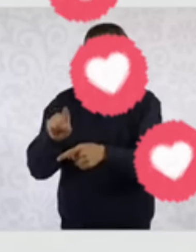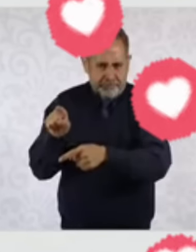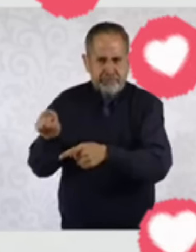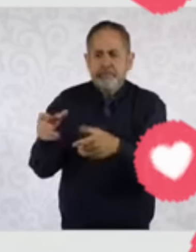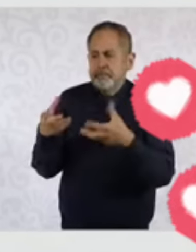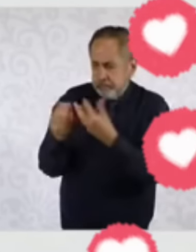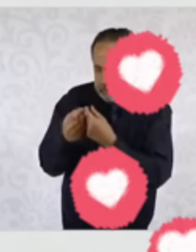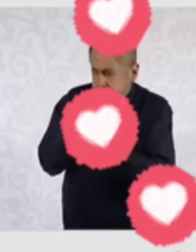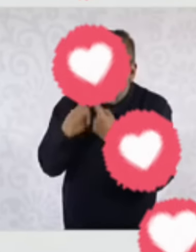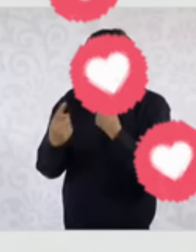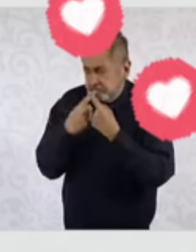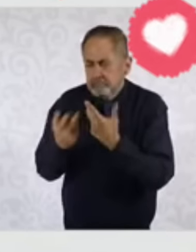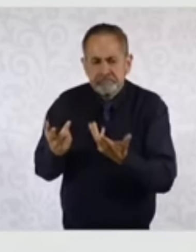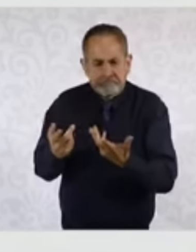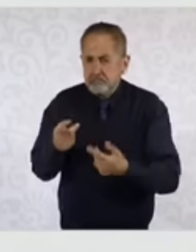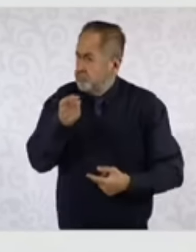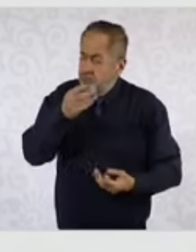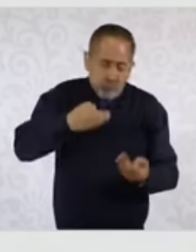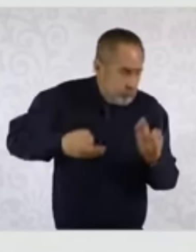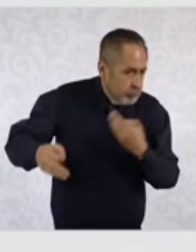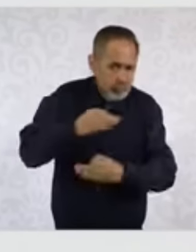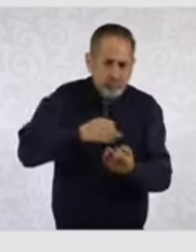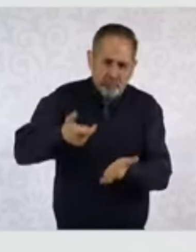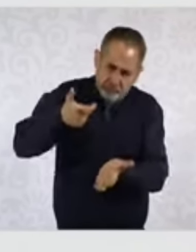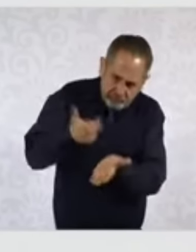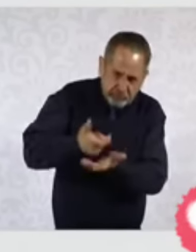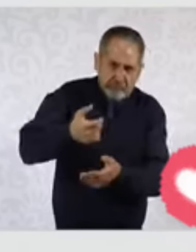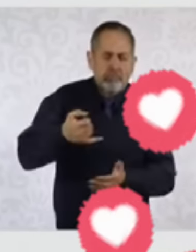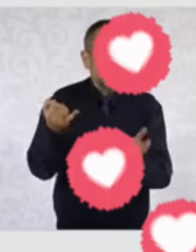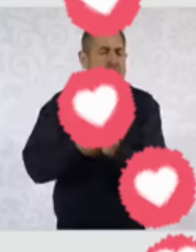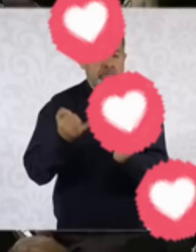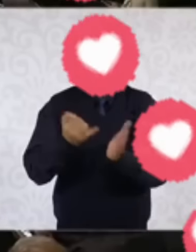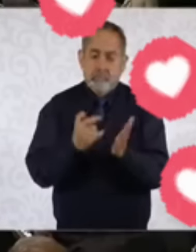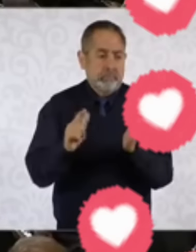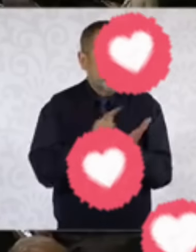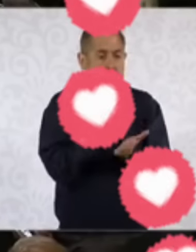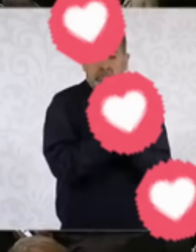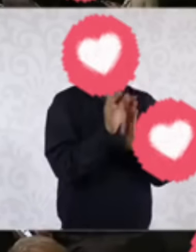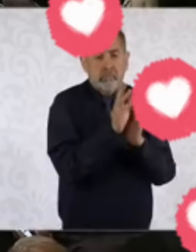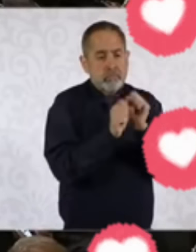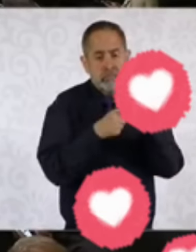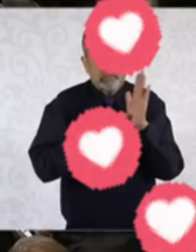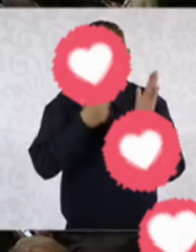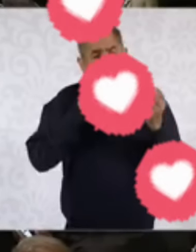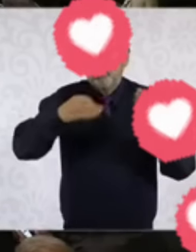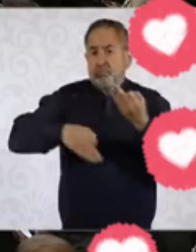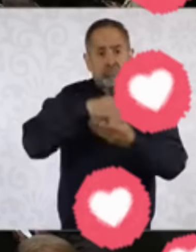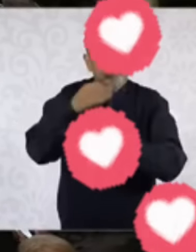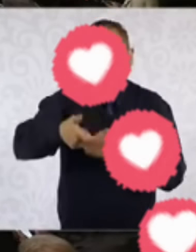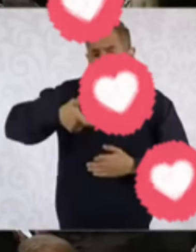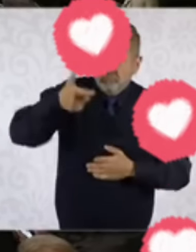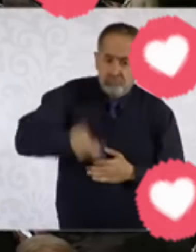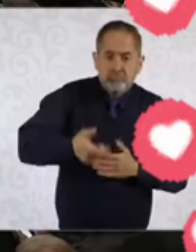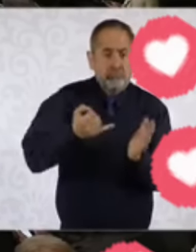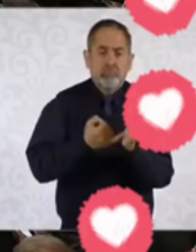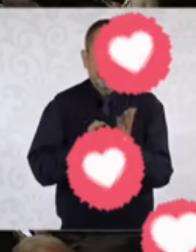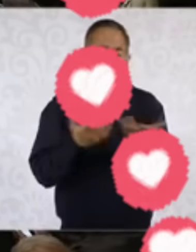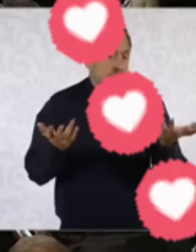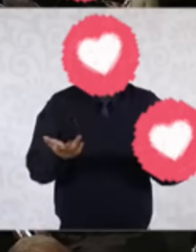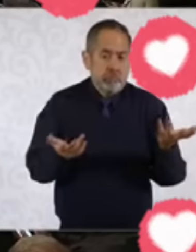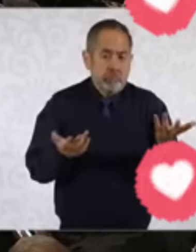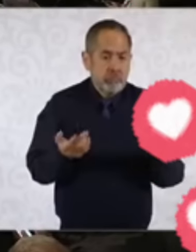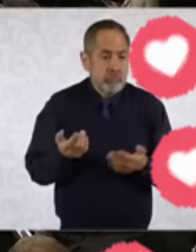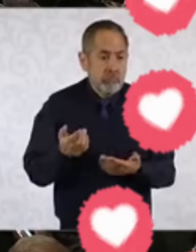porque todos tenemos que pagar impuestos. Es lo que establece la Constitución. Y muchos de ellos son incluso